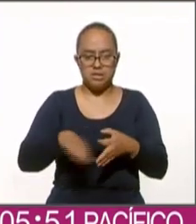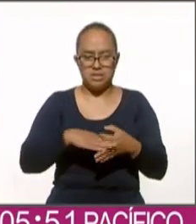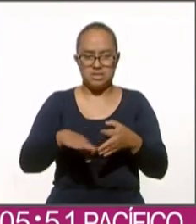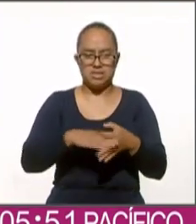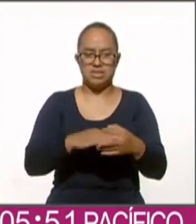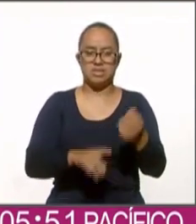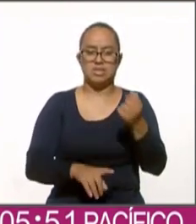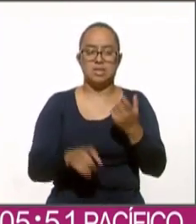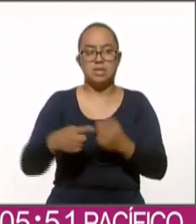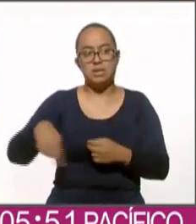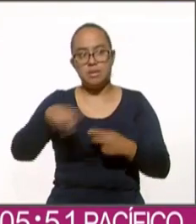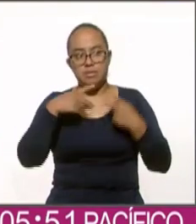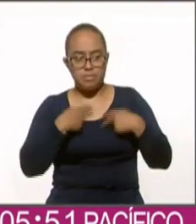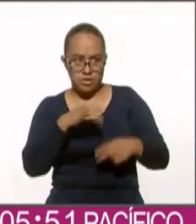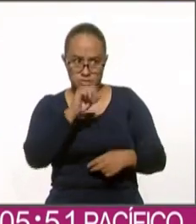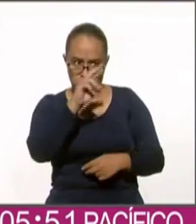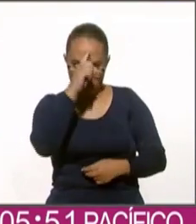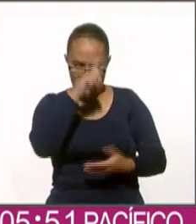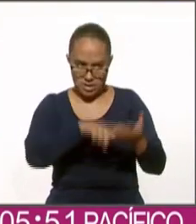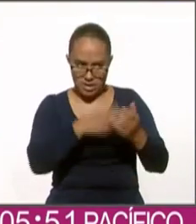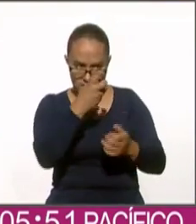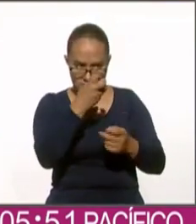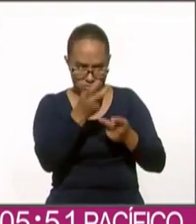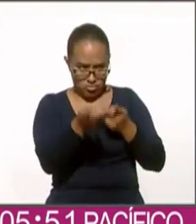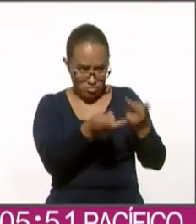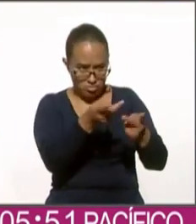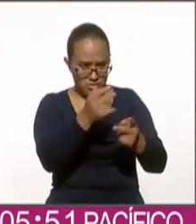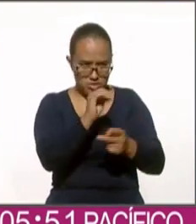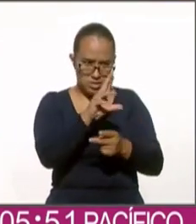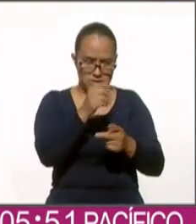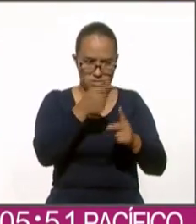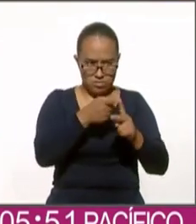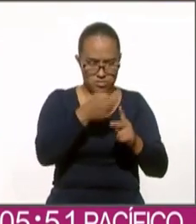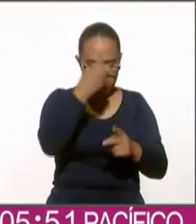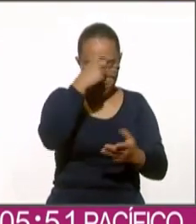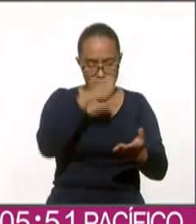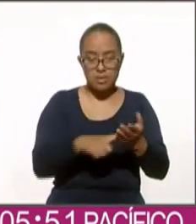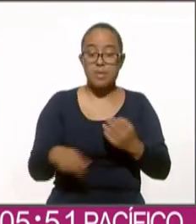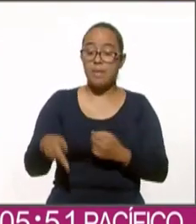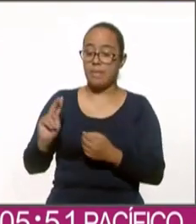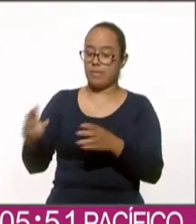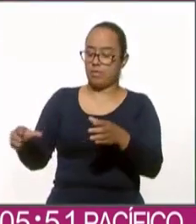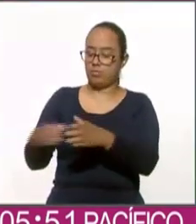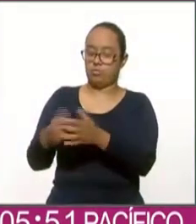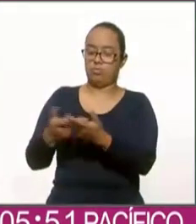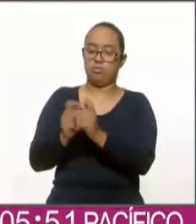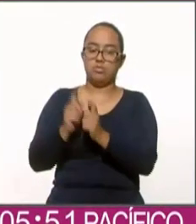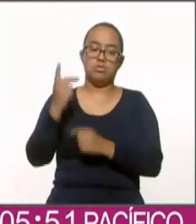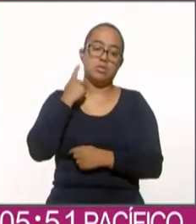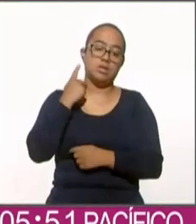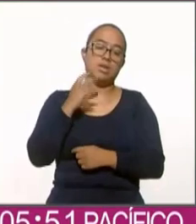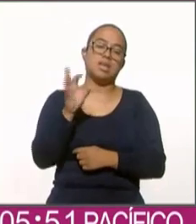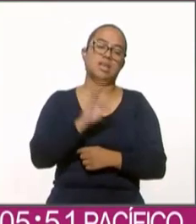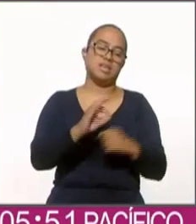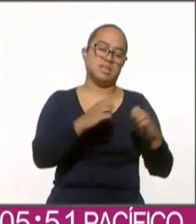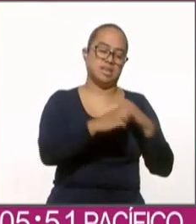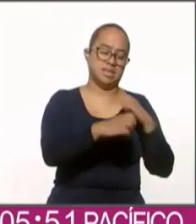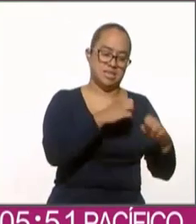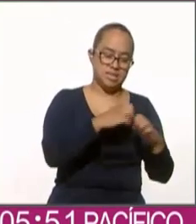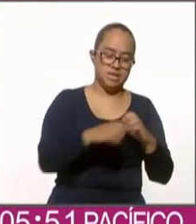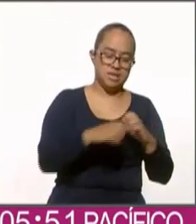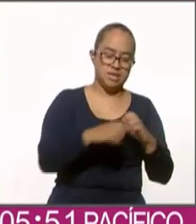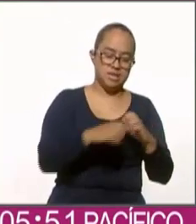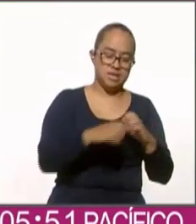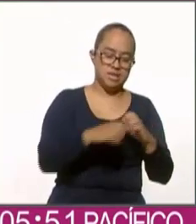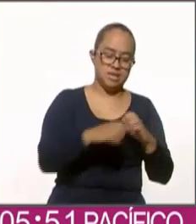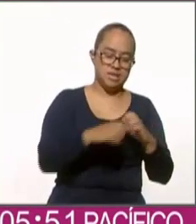crisis de credibilidad, de las mediciones, de las encuestas pero sin embargo los partidos políticos, ya sea la oposición o el partido en el